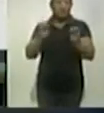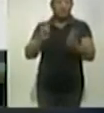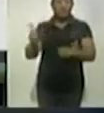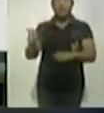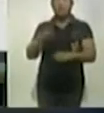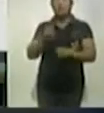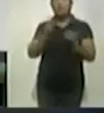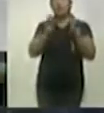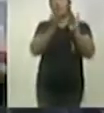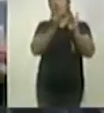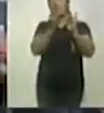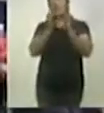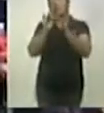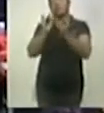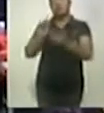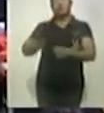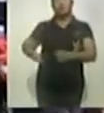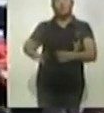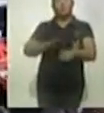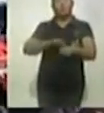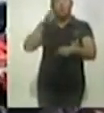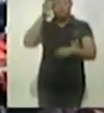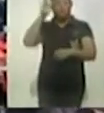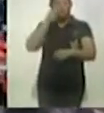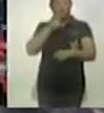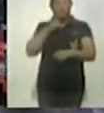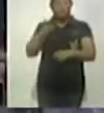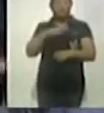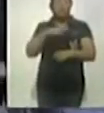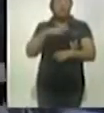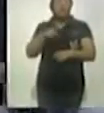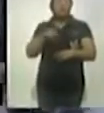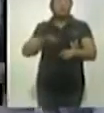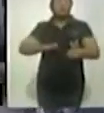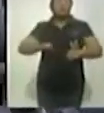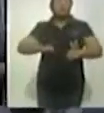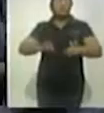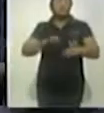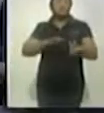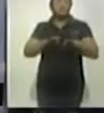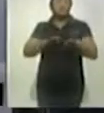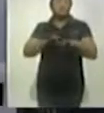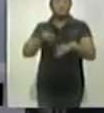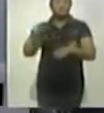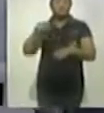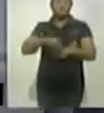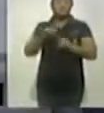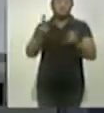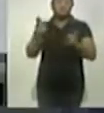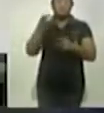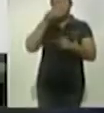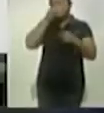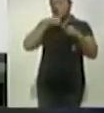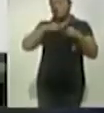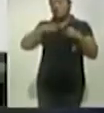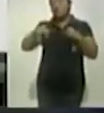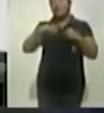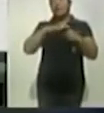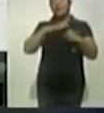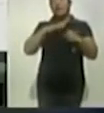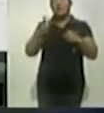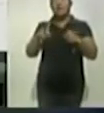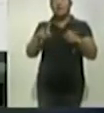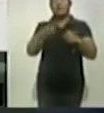Marco Mena dio cuenta de las acciones que se emprendieron en la entidad. En un primer mensaje, apenas instantes después de que se registró el sismo, compartió